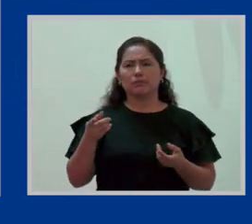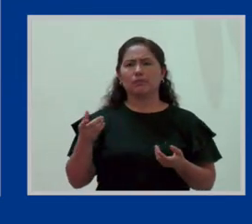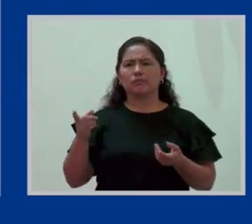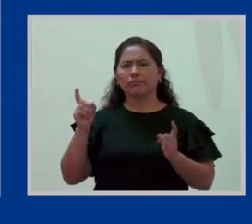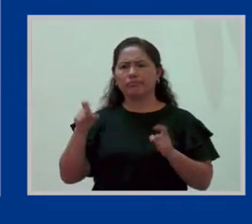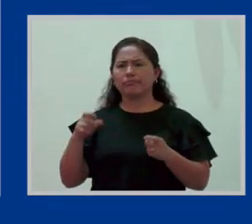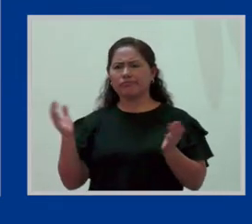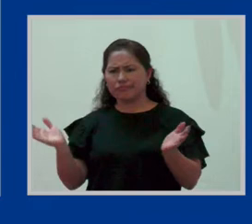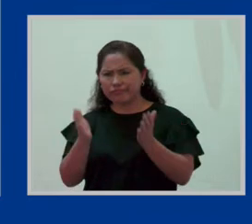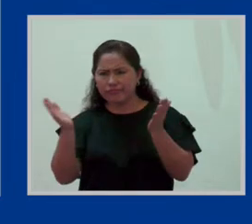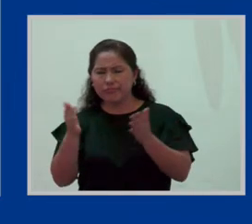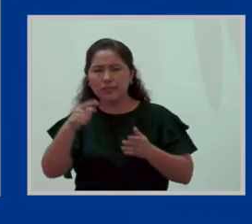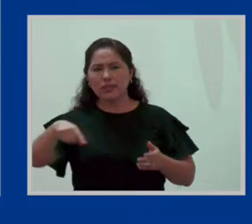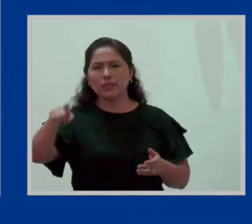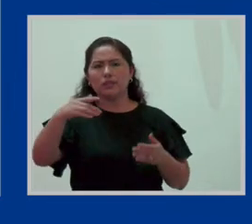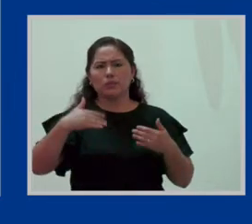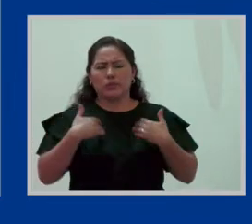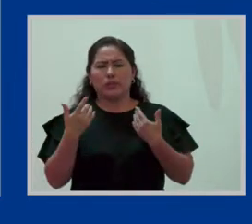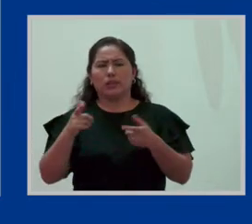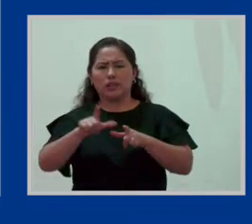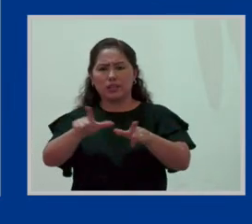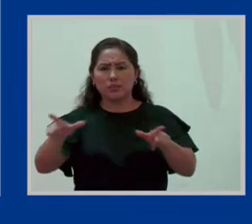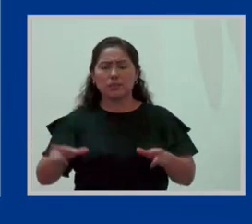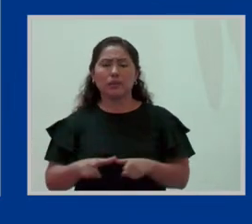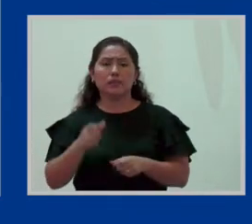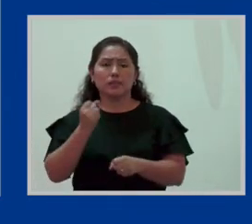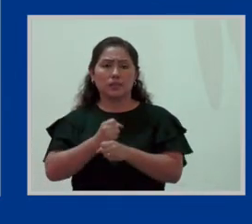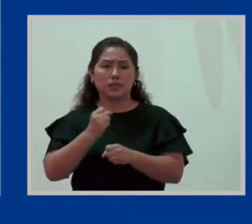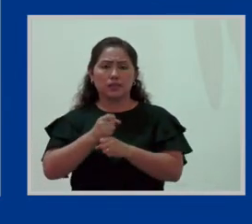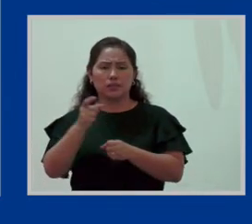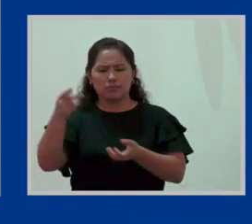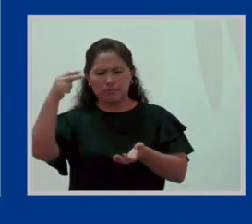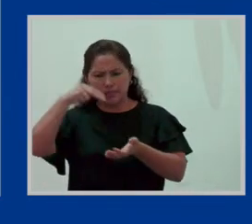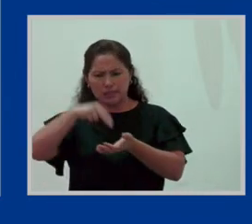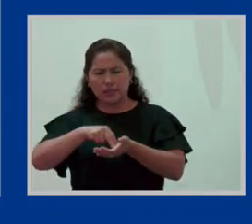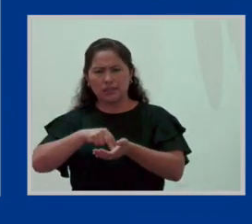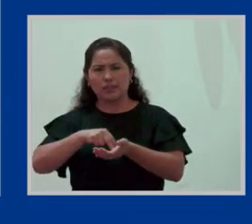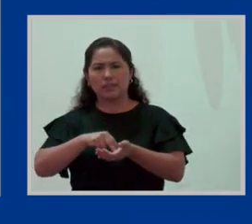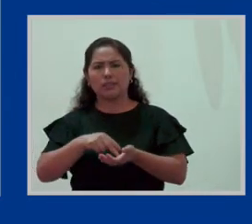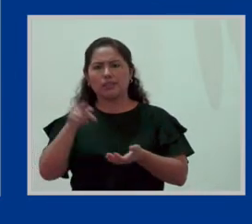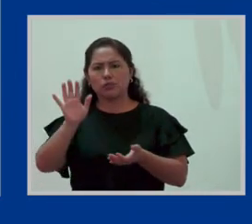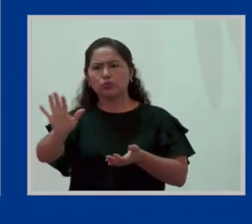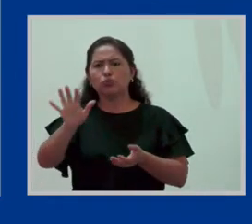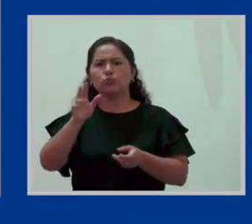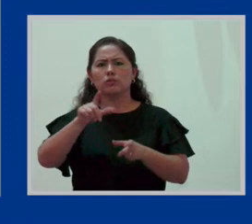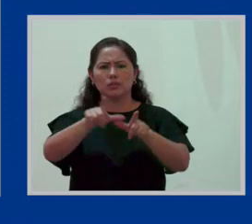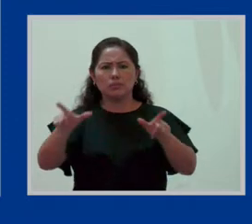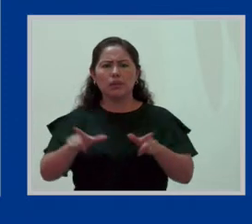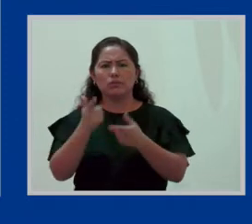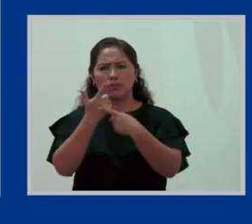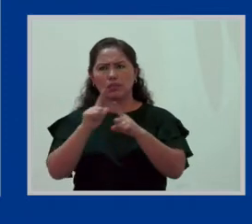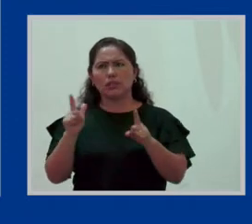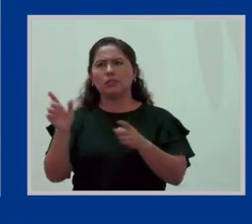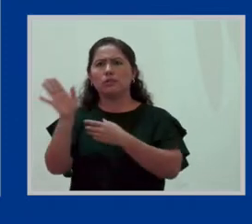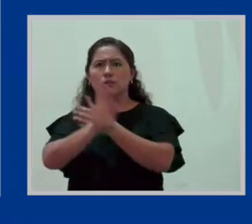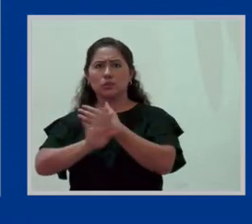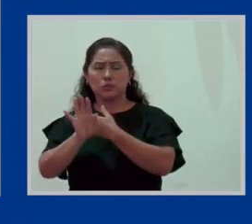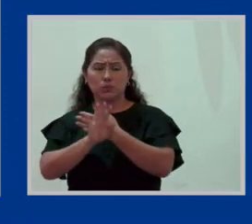mujeres puedan acceder a espacios de trabajo y se mantengan en ellos porque son espacios libres y seguros.